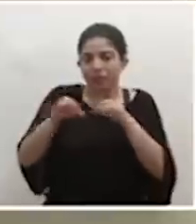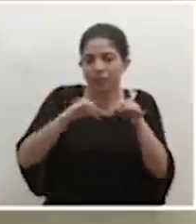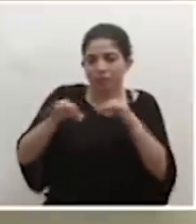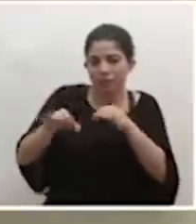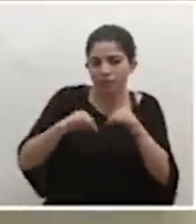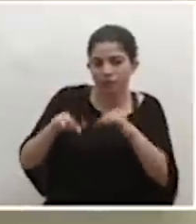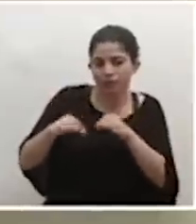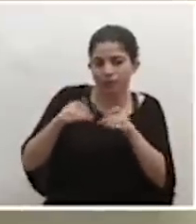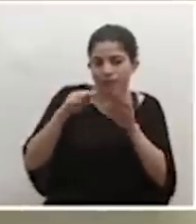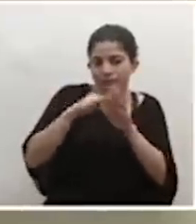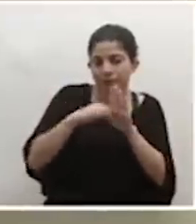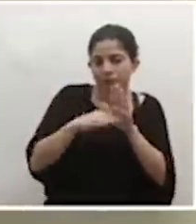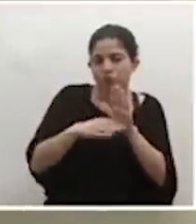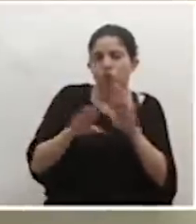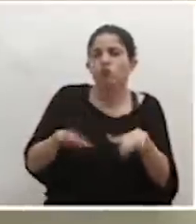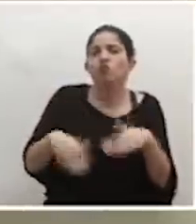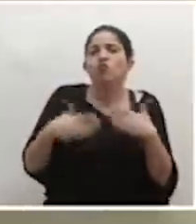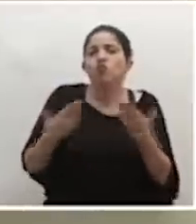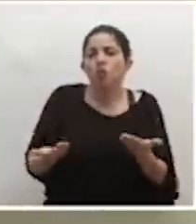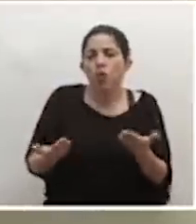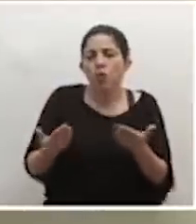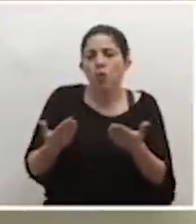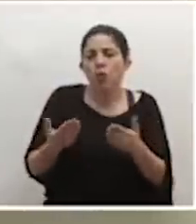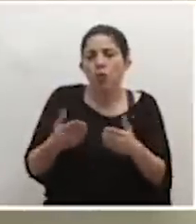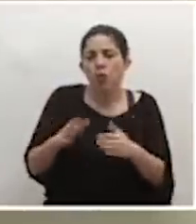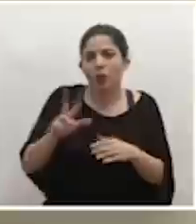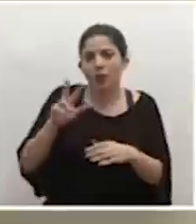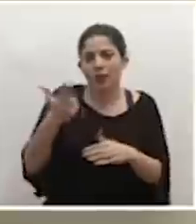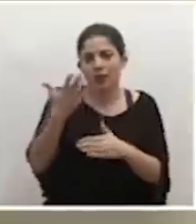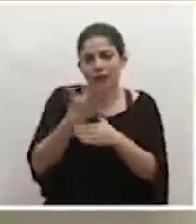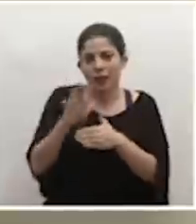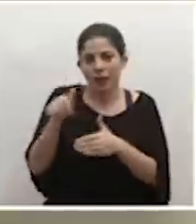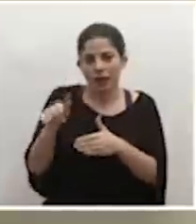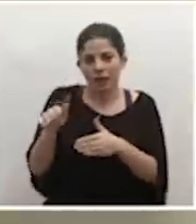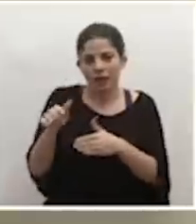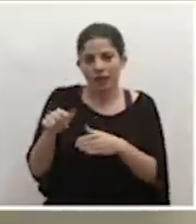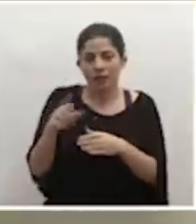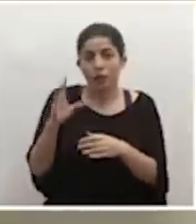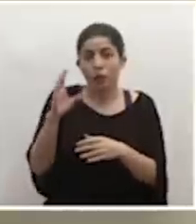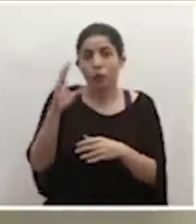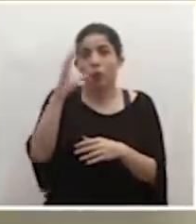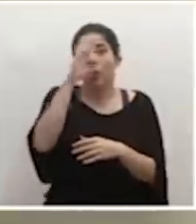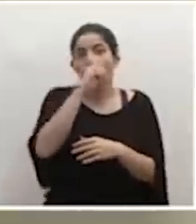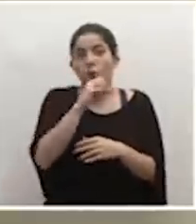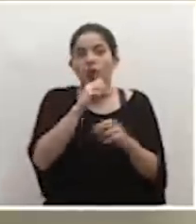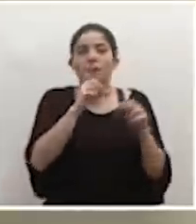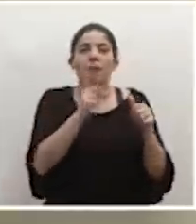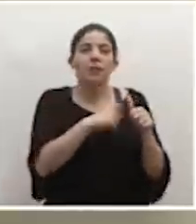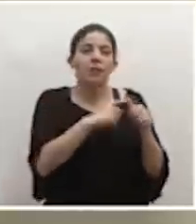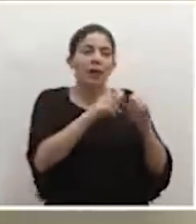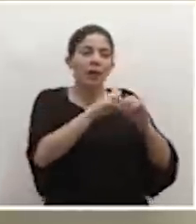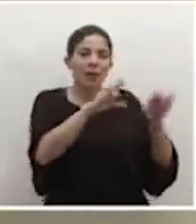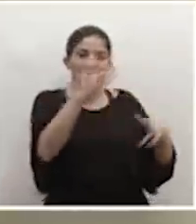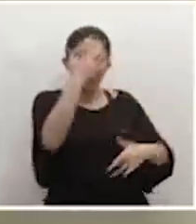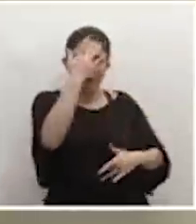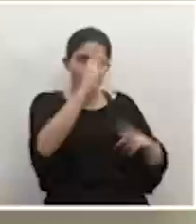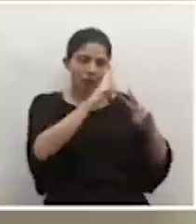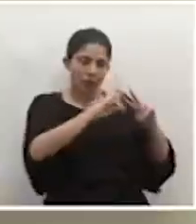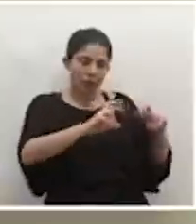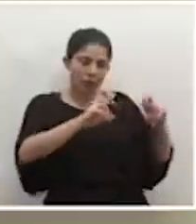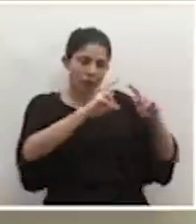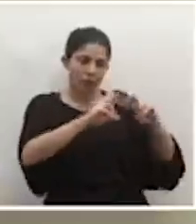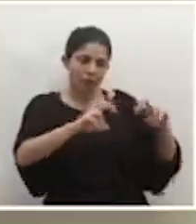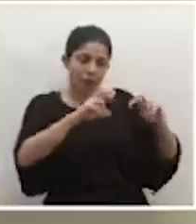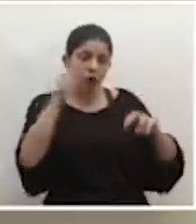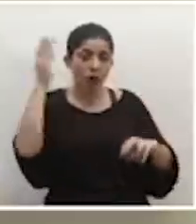de cómo se va a retomar esa tercera fase, tomando en cuenta obviamente el análisis epidemiológico y como lo dije ayer en conferencia de